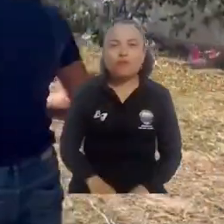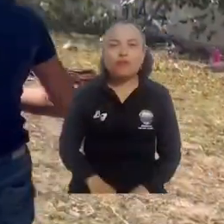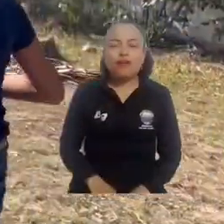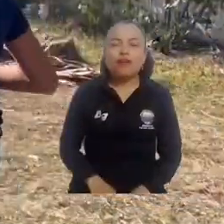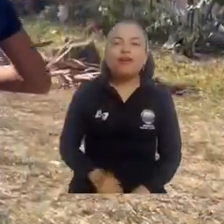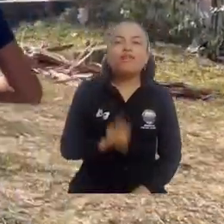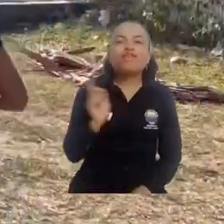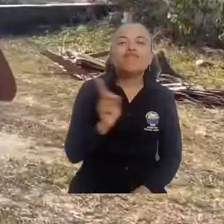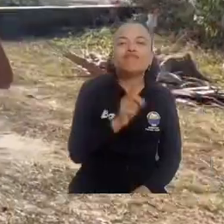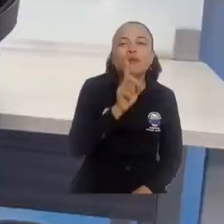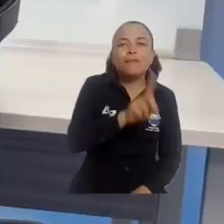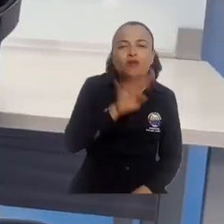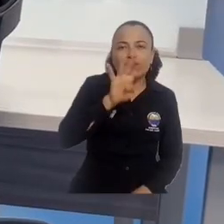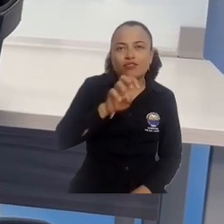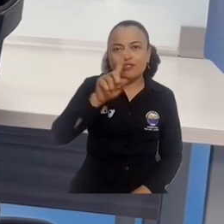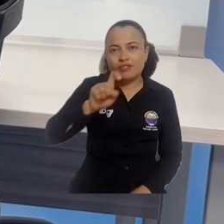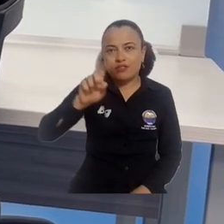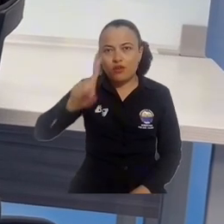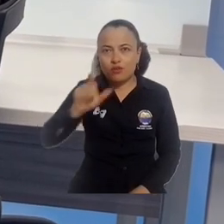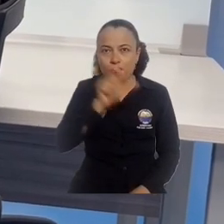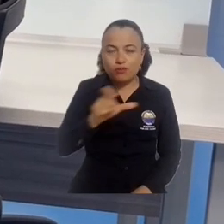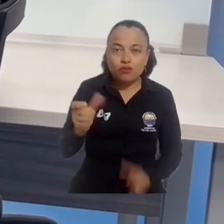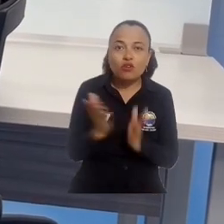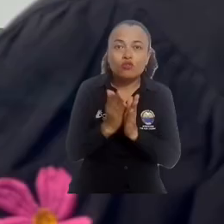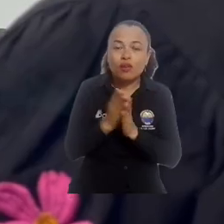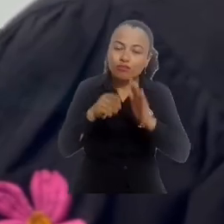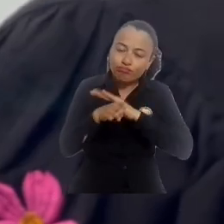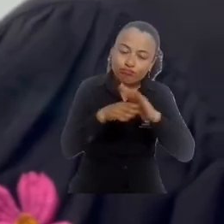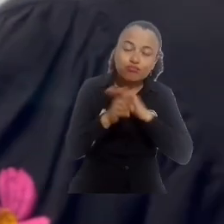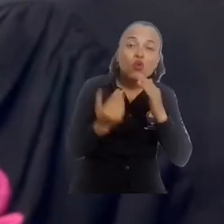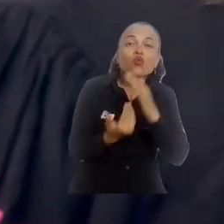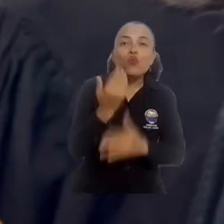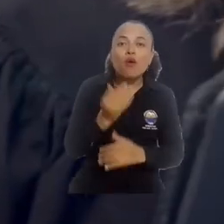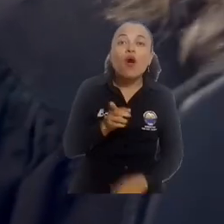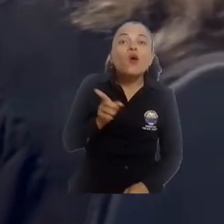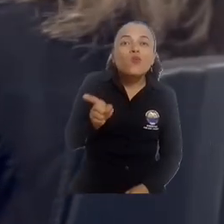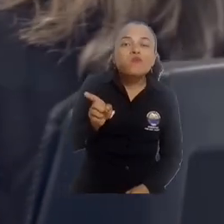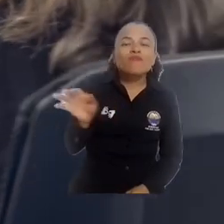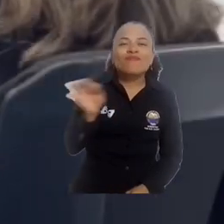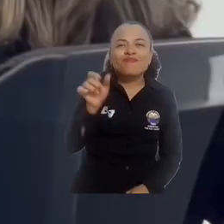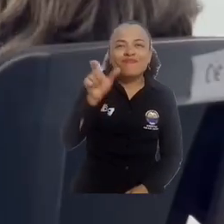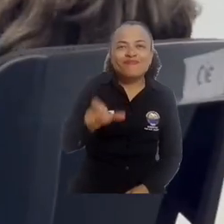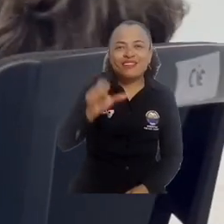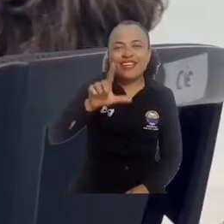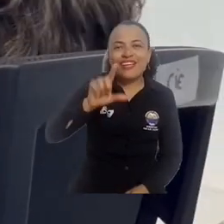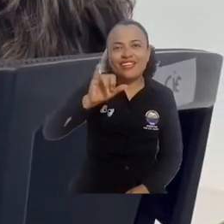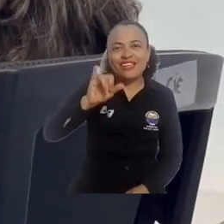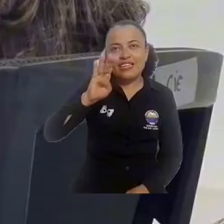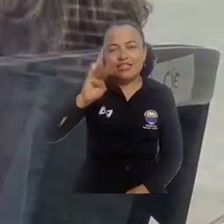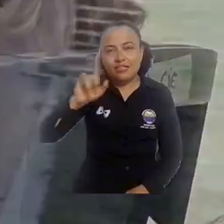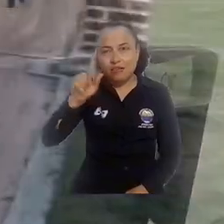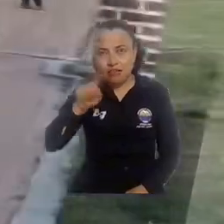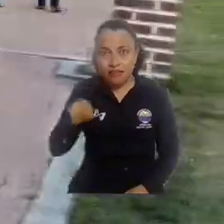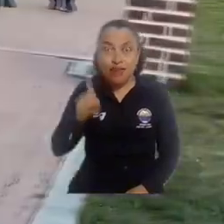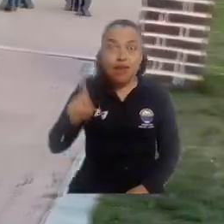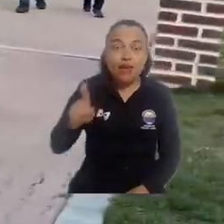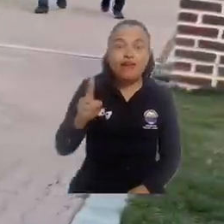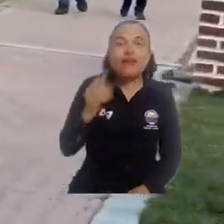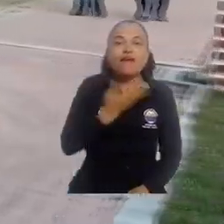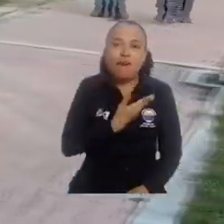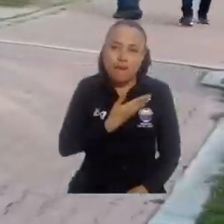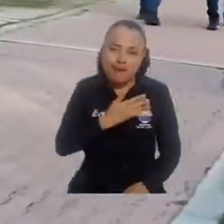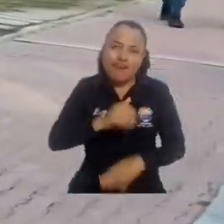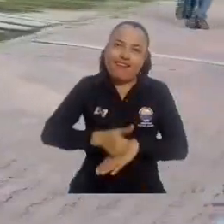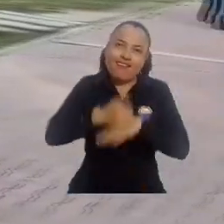Entre los 1.961 nuevos estudiantes admitidos se encuentra Libis Falqués Sandoval, una madre cabeza de hogar que